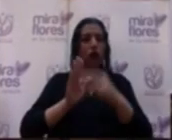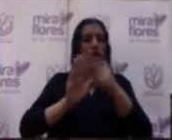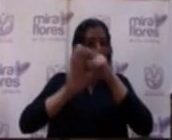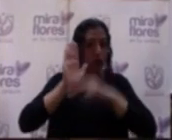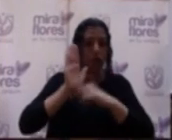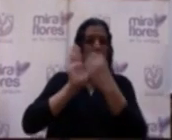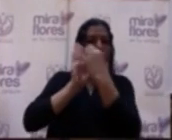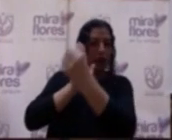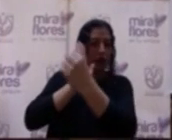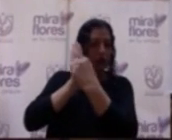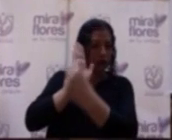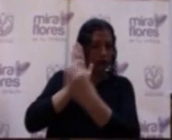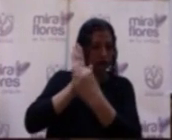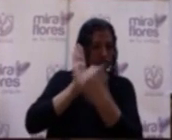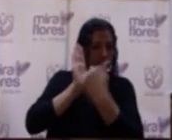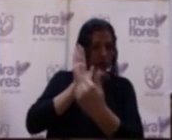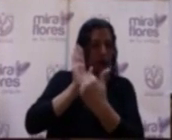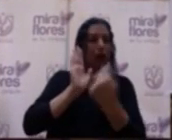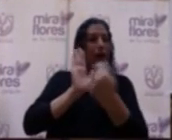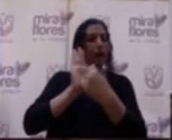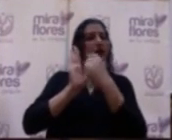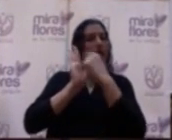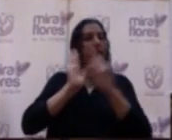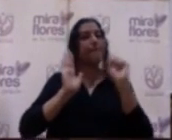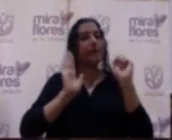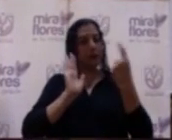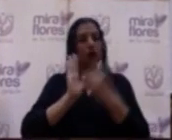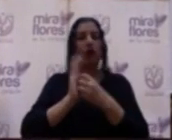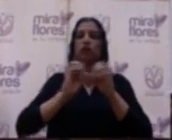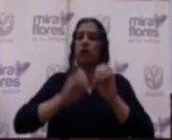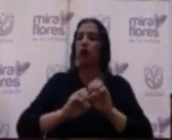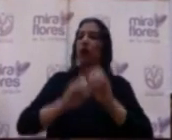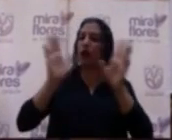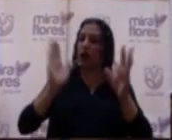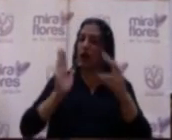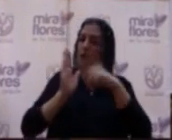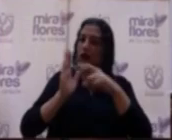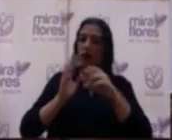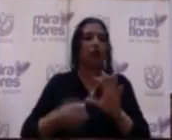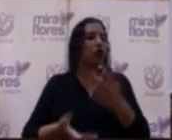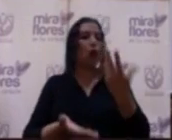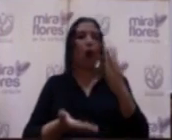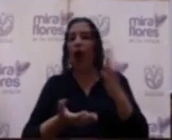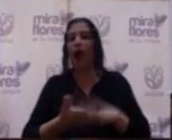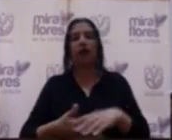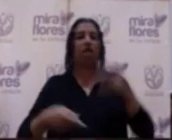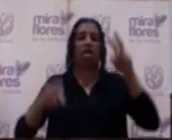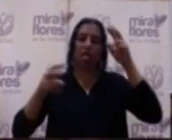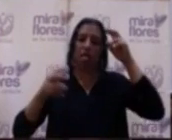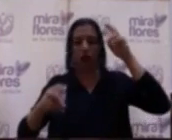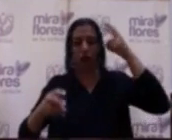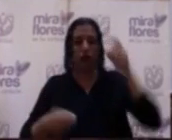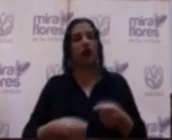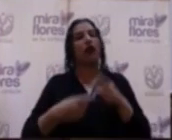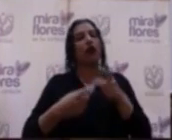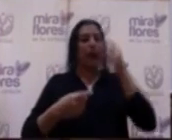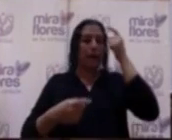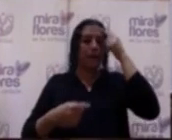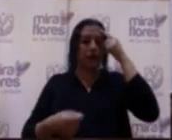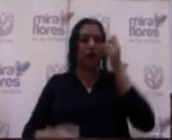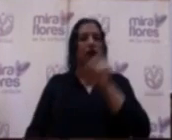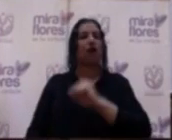cuanto a este primer párrafo, que es muy claro, que no se presta a ninguna confusión, va en contra del